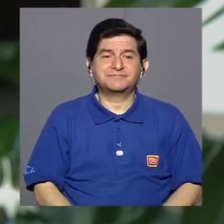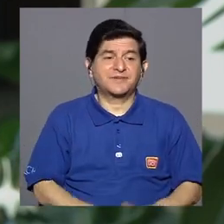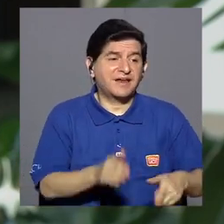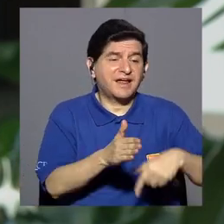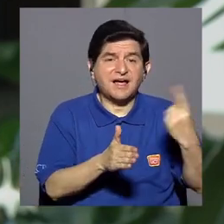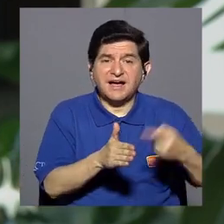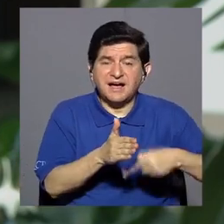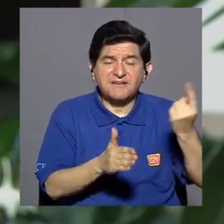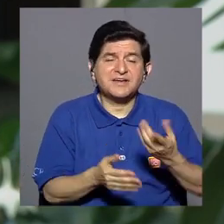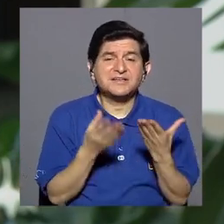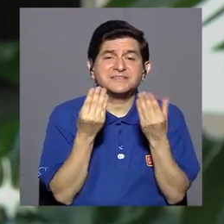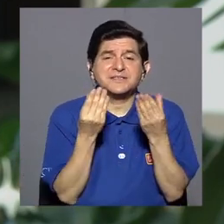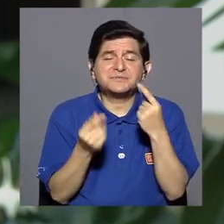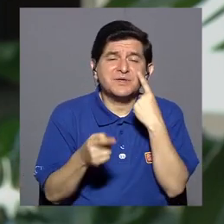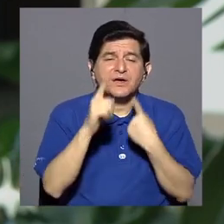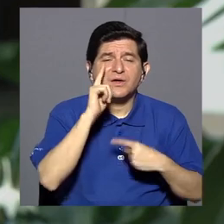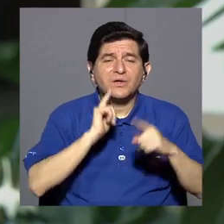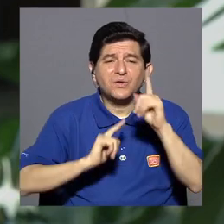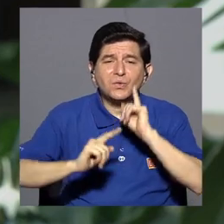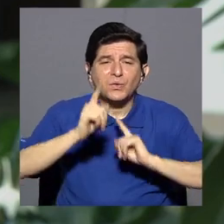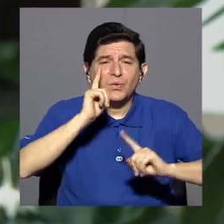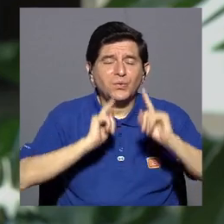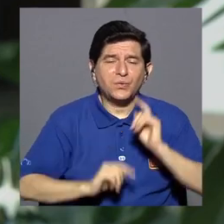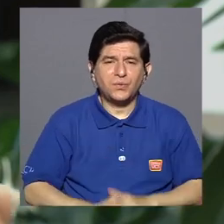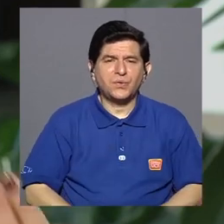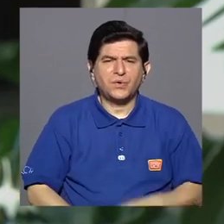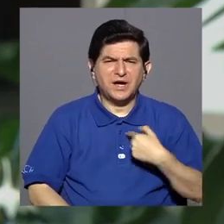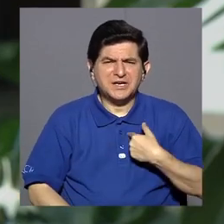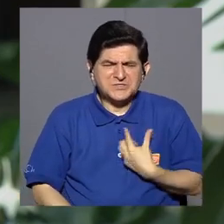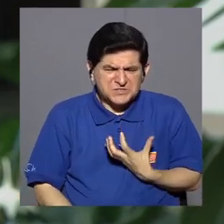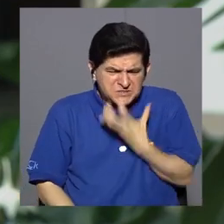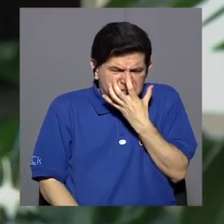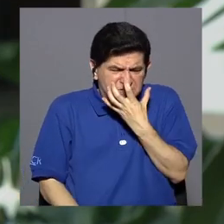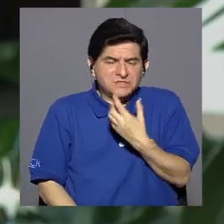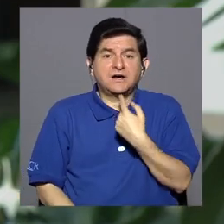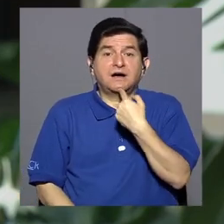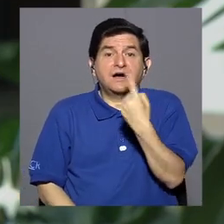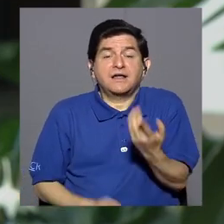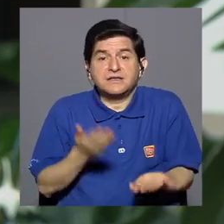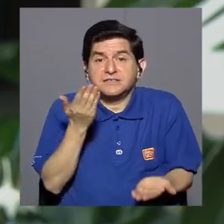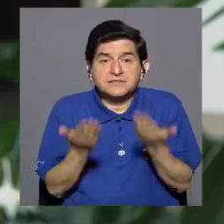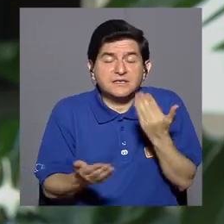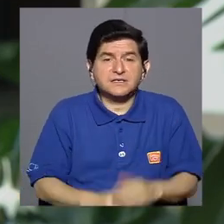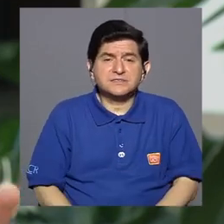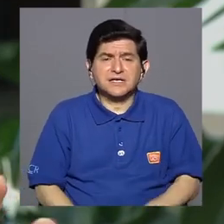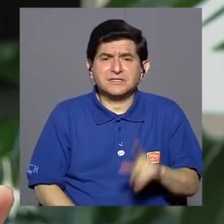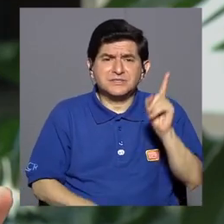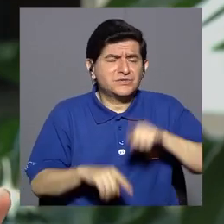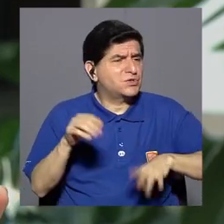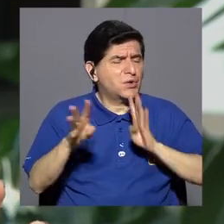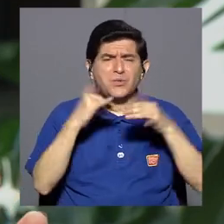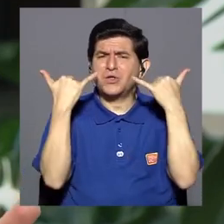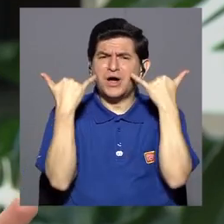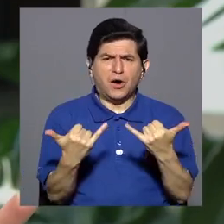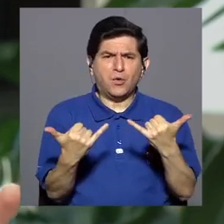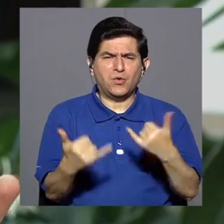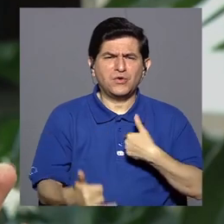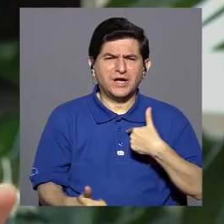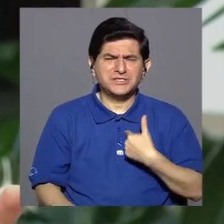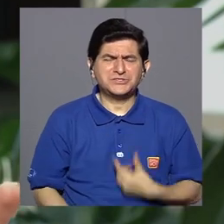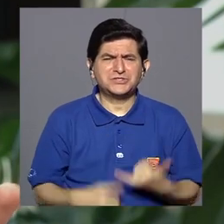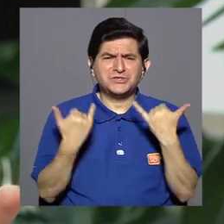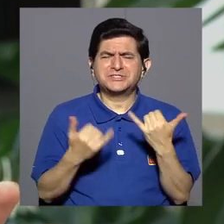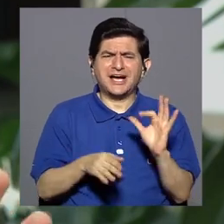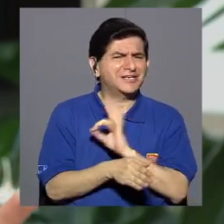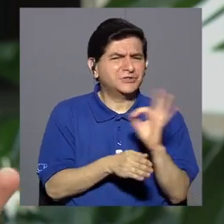Muchísimas veces tenemos miedo a llorar, a hacer un berrinche, a decir, ahorita no puedo hablar, estoy